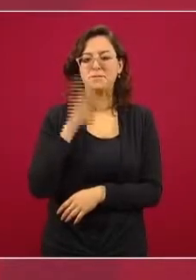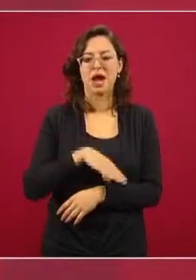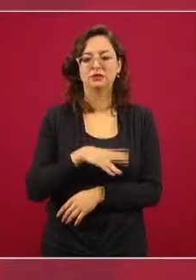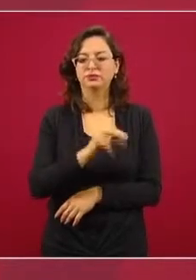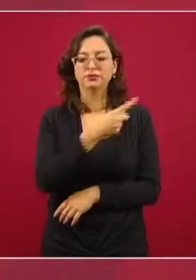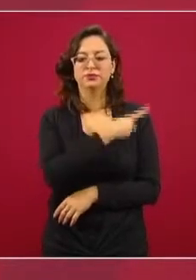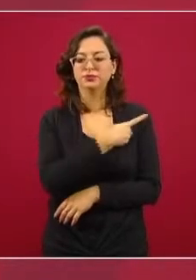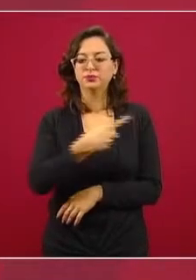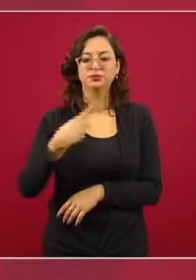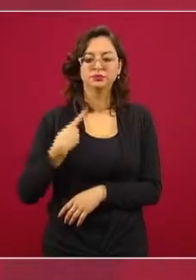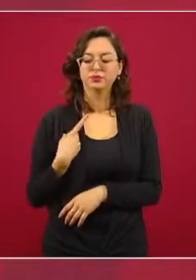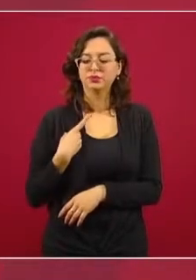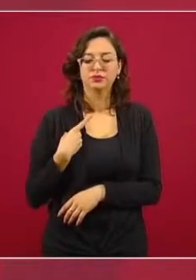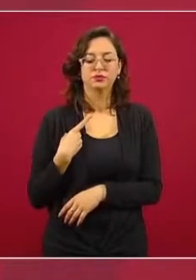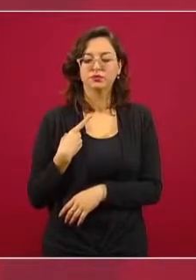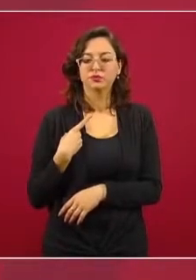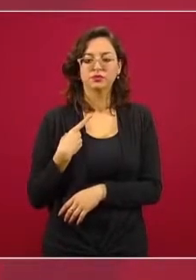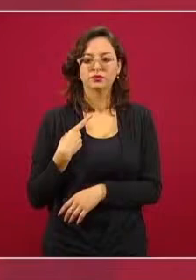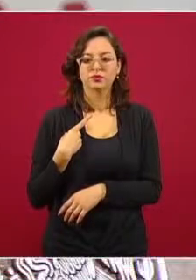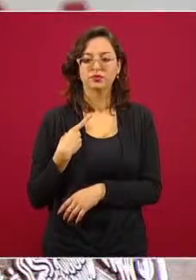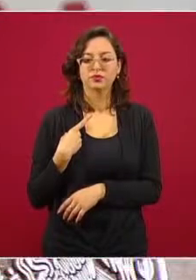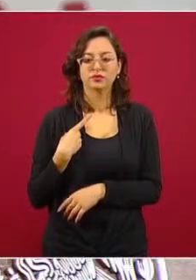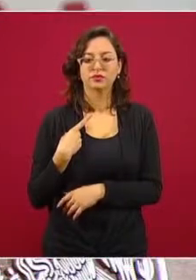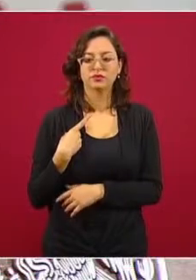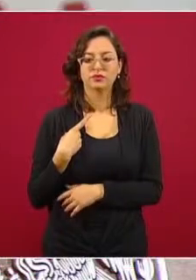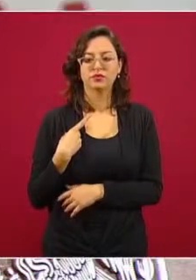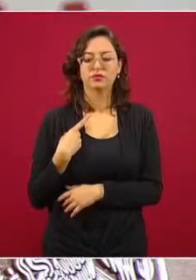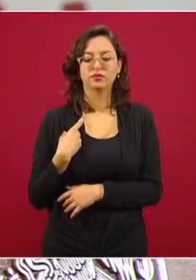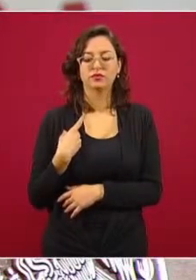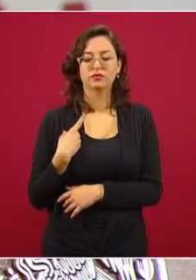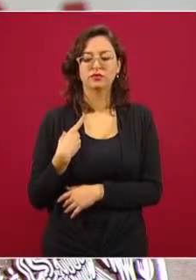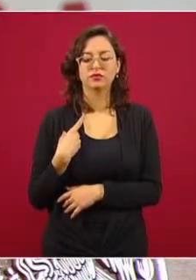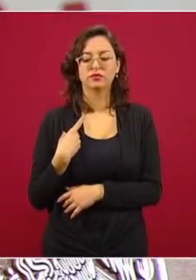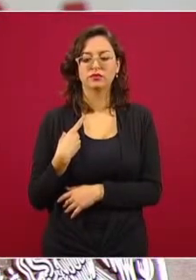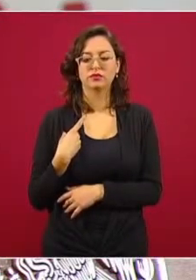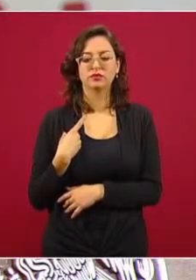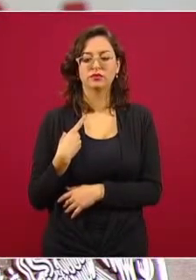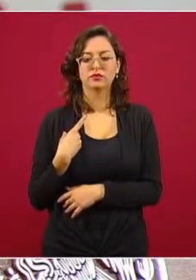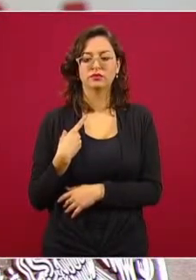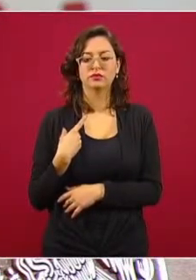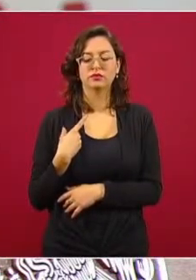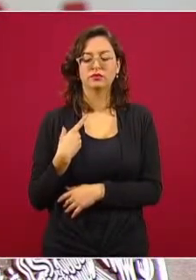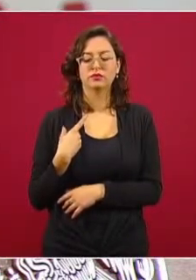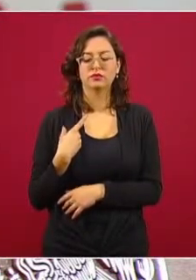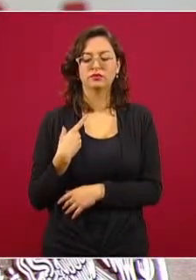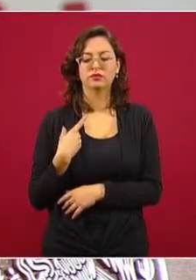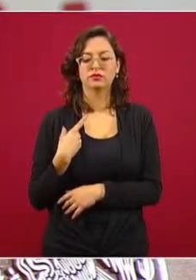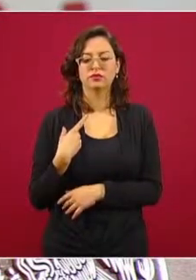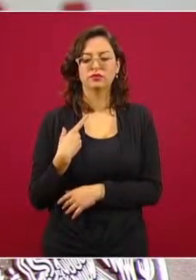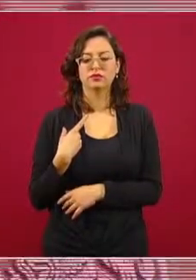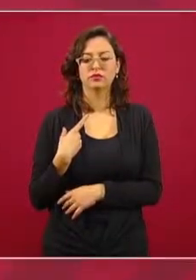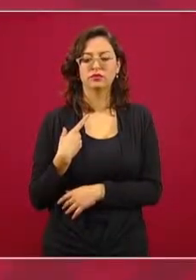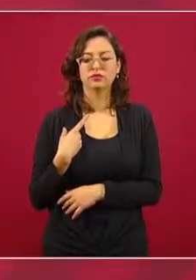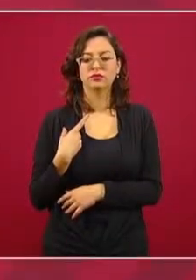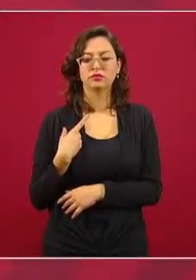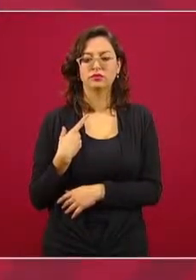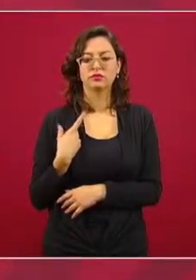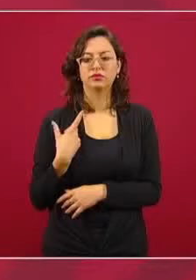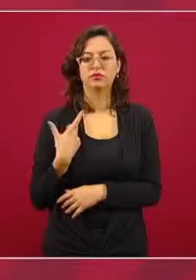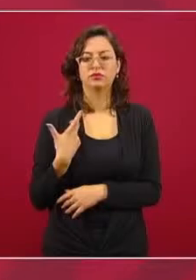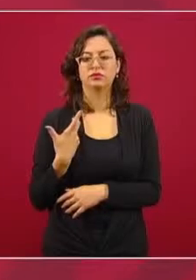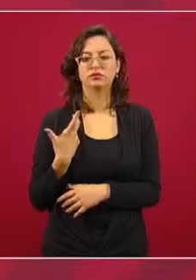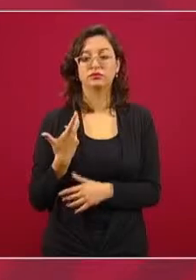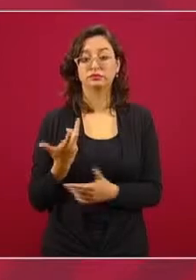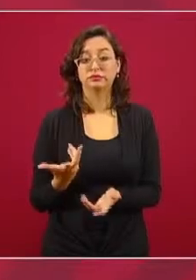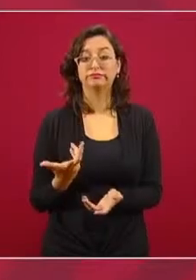significa un oneroso